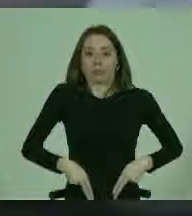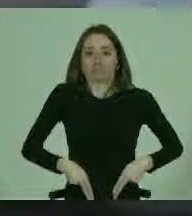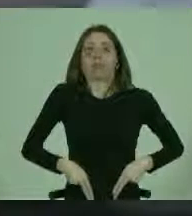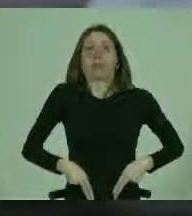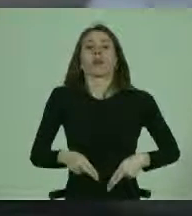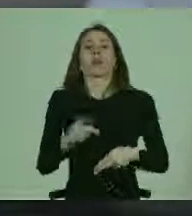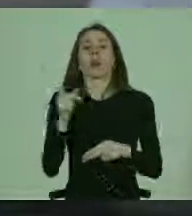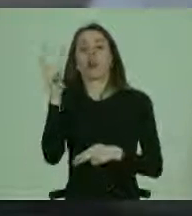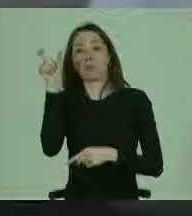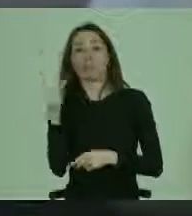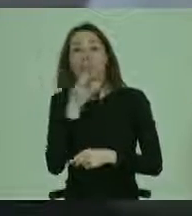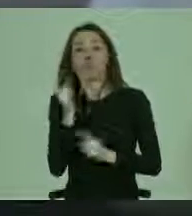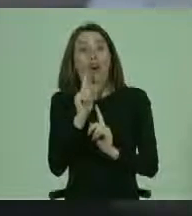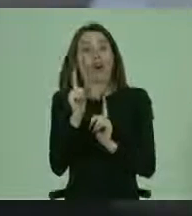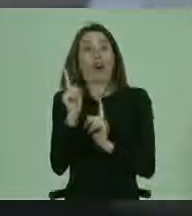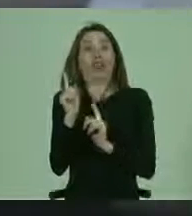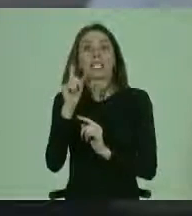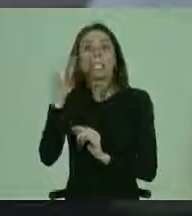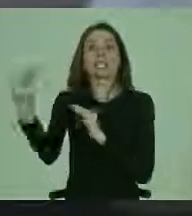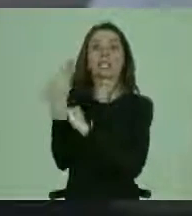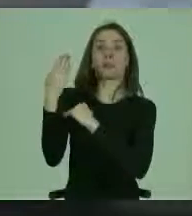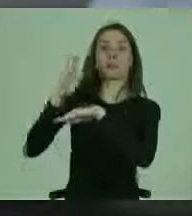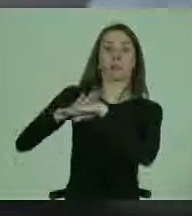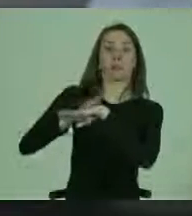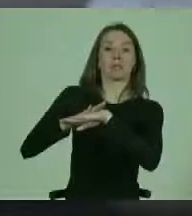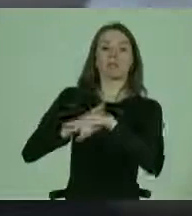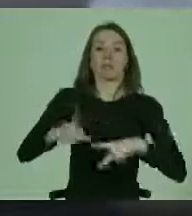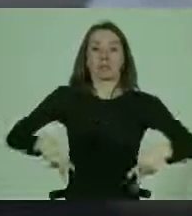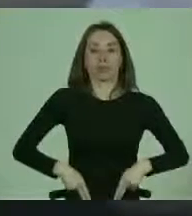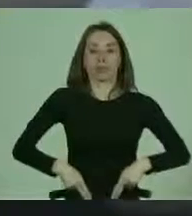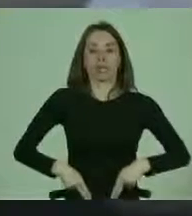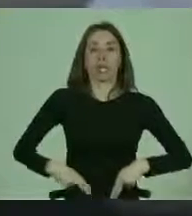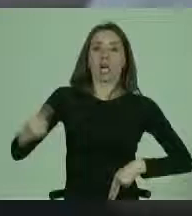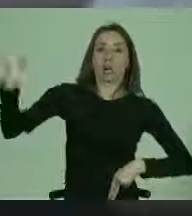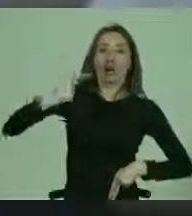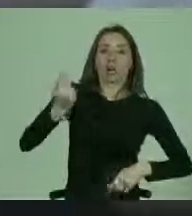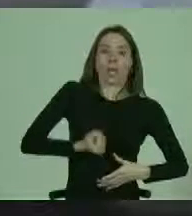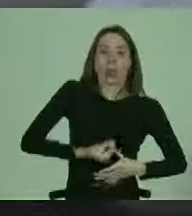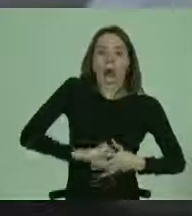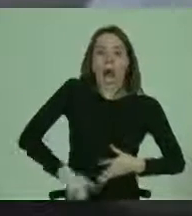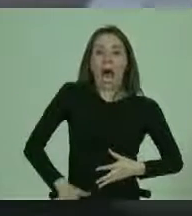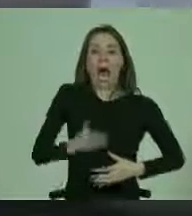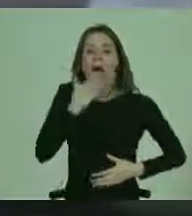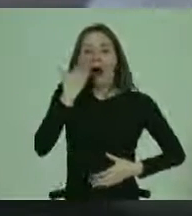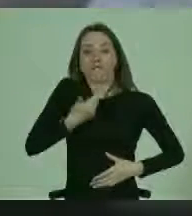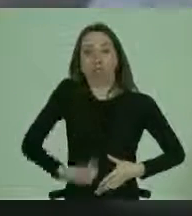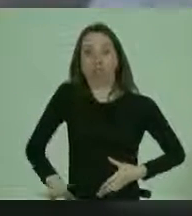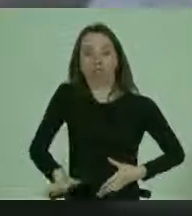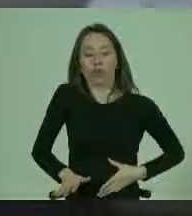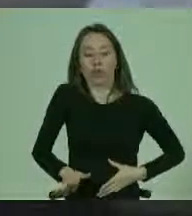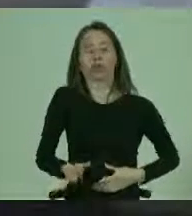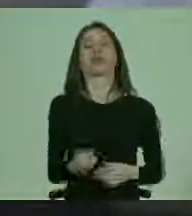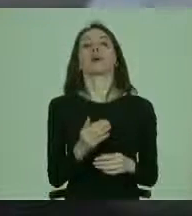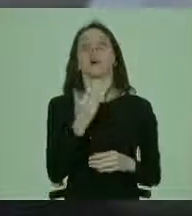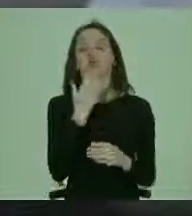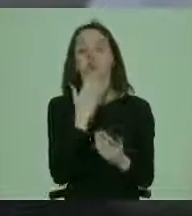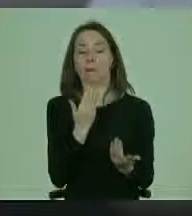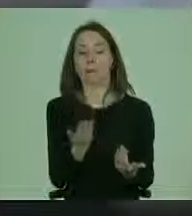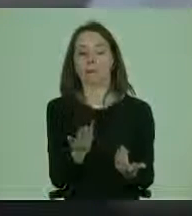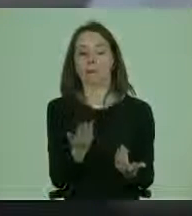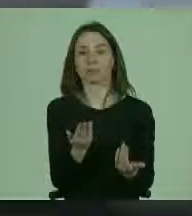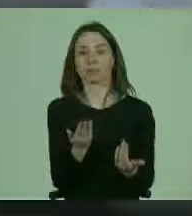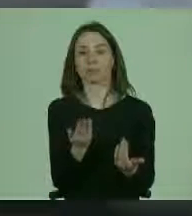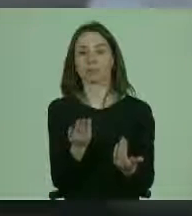consentimiento, al aborto coercitivo. Nos referimos también a la